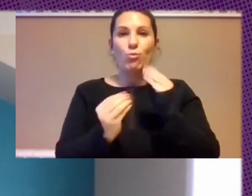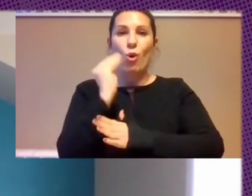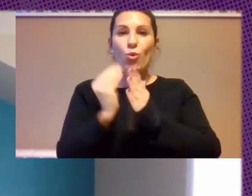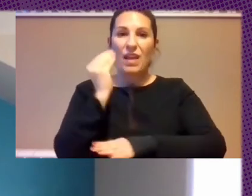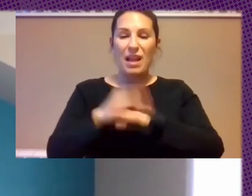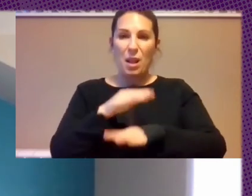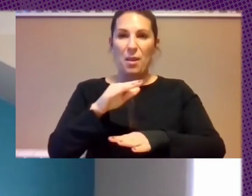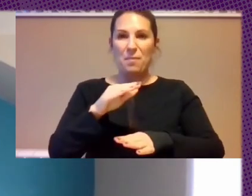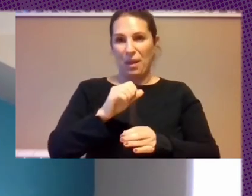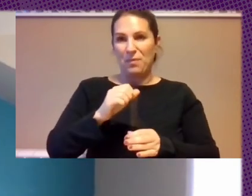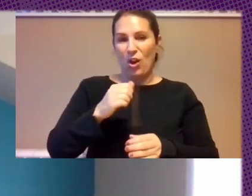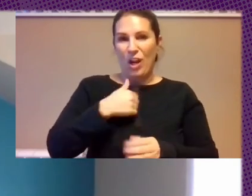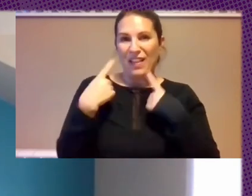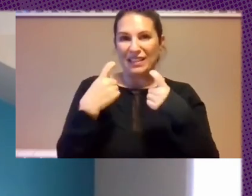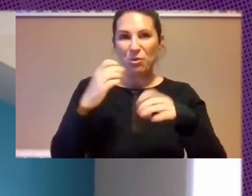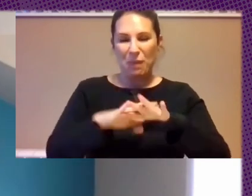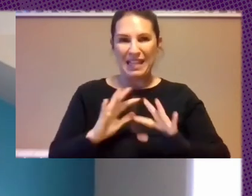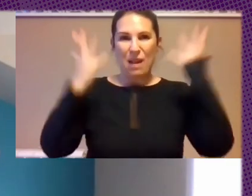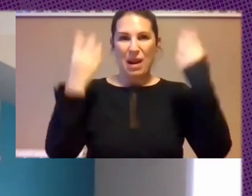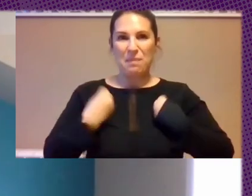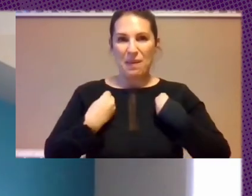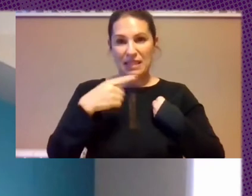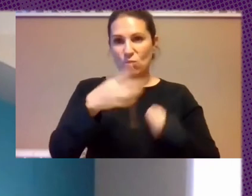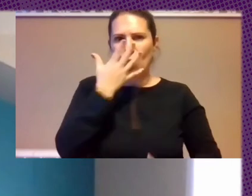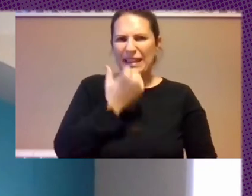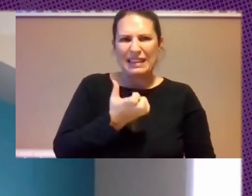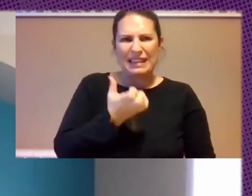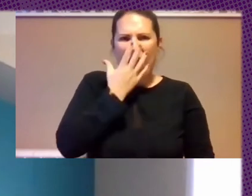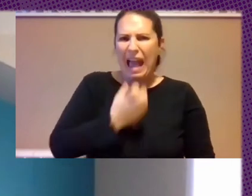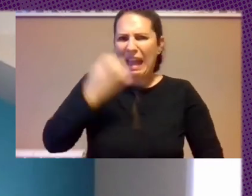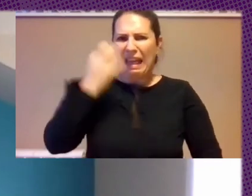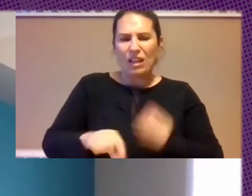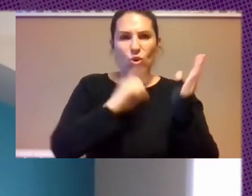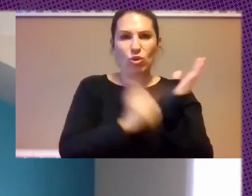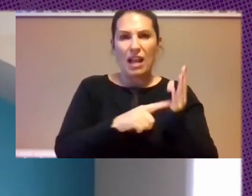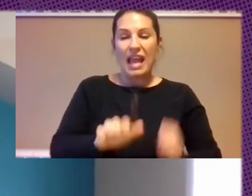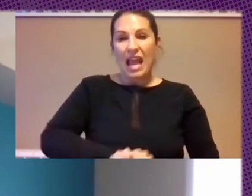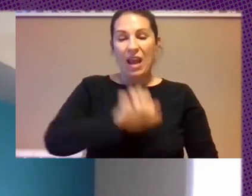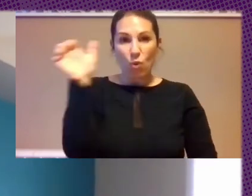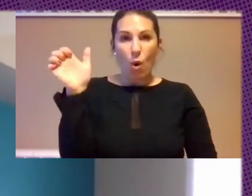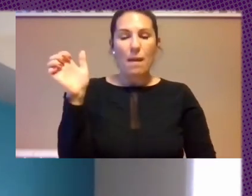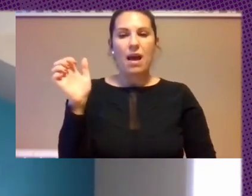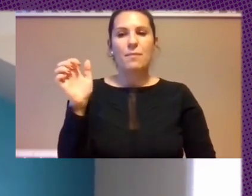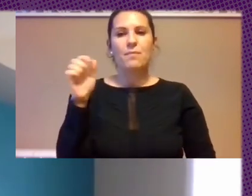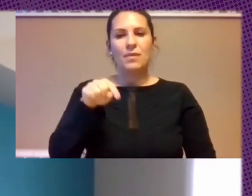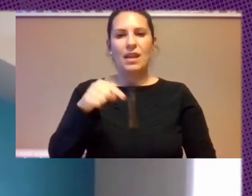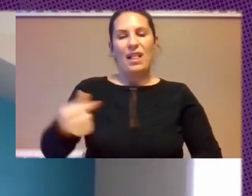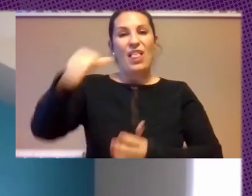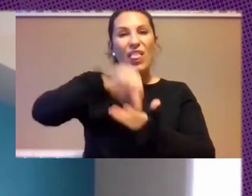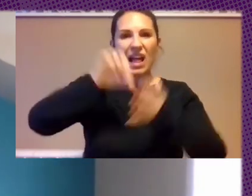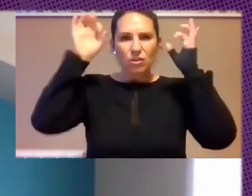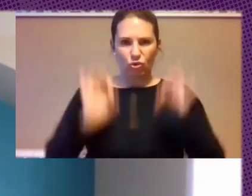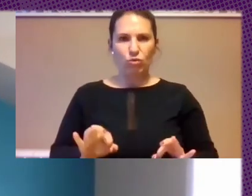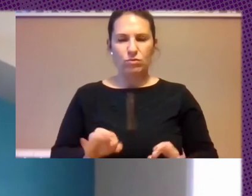Vidas O O O Es Una Trageria Total Que Europa Está El Centro De Y Europa Está El Centro De Todo Esto